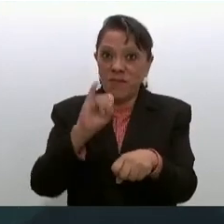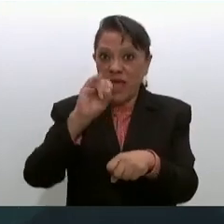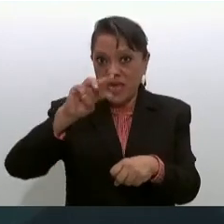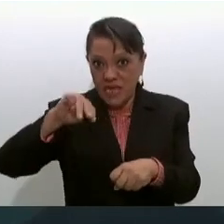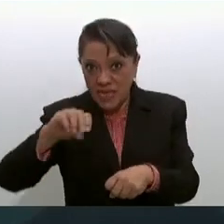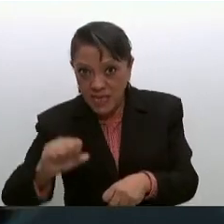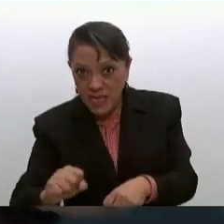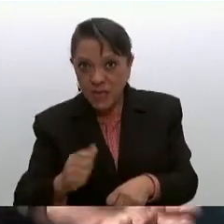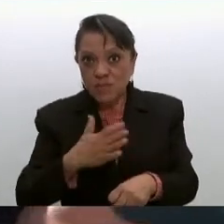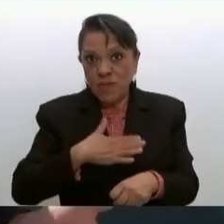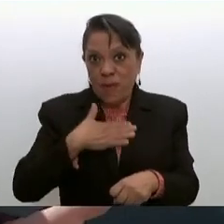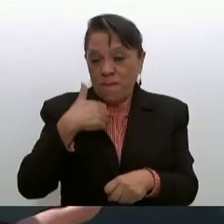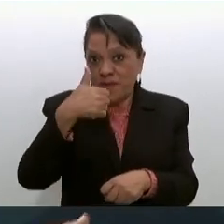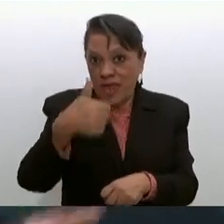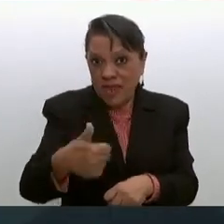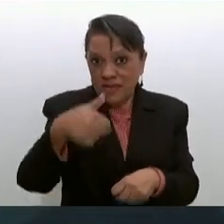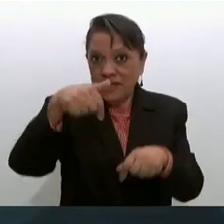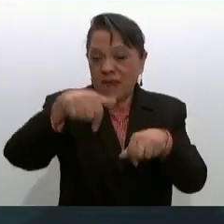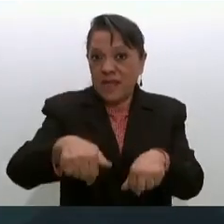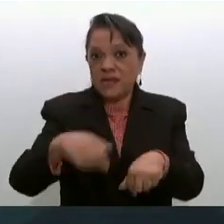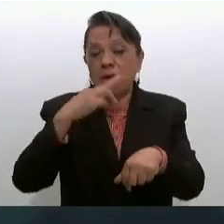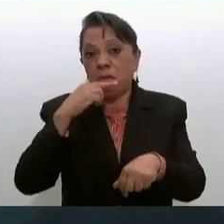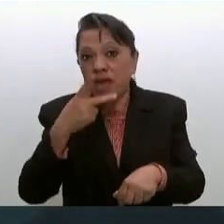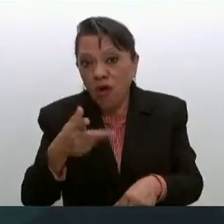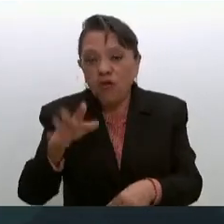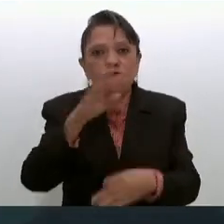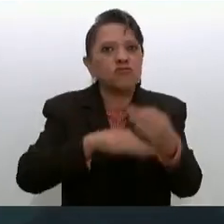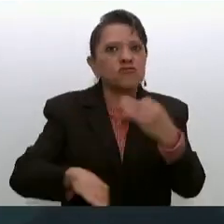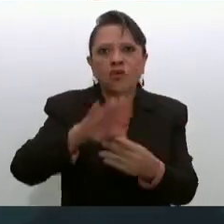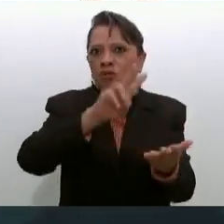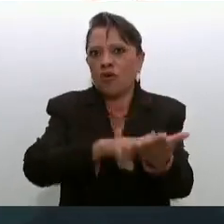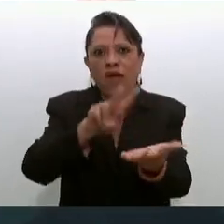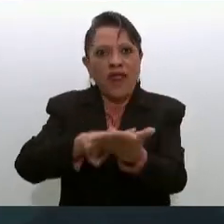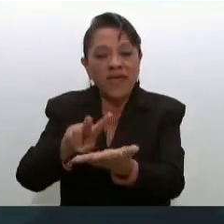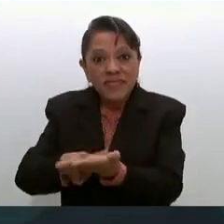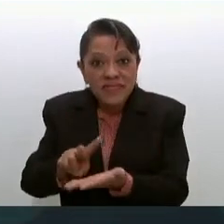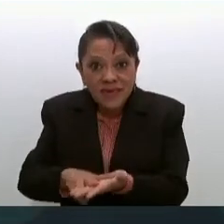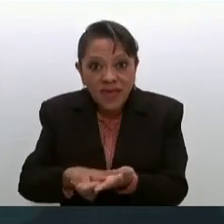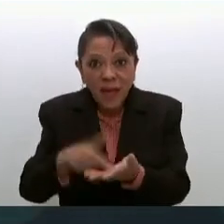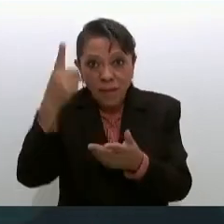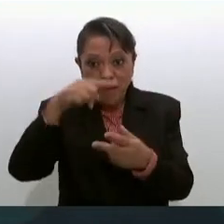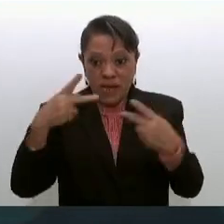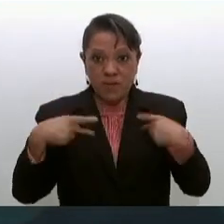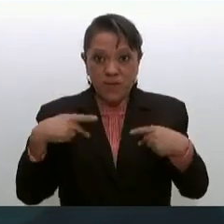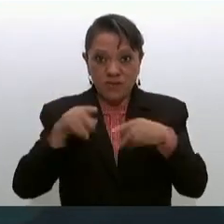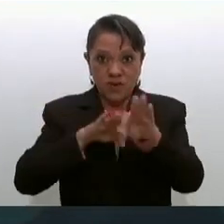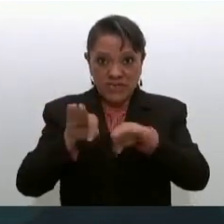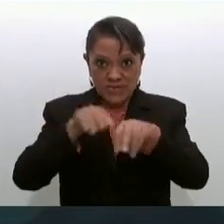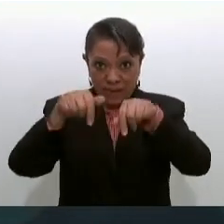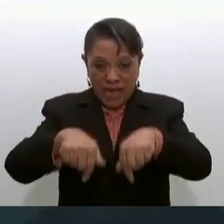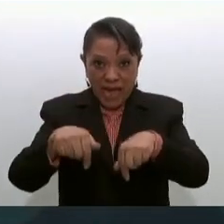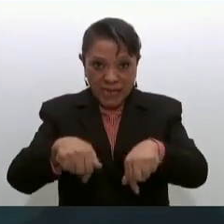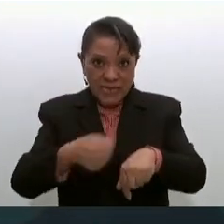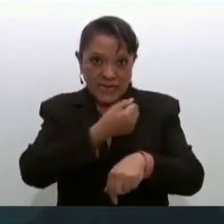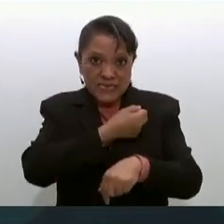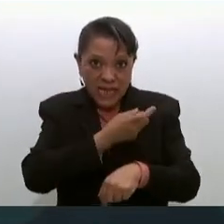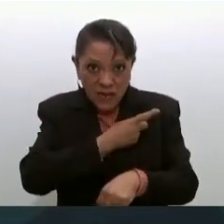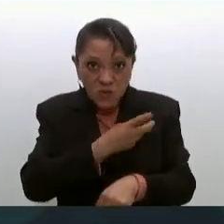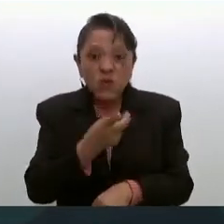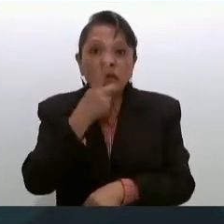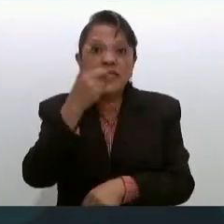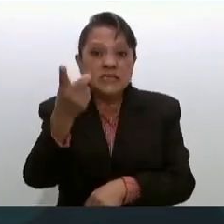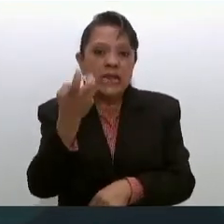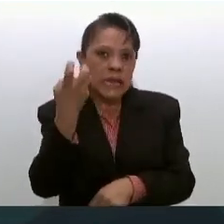bienestar entonces todas las garantías a los trabajadores de la salud decirles y es un